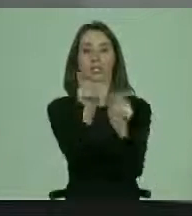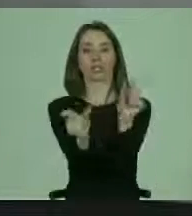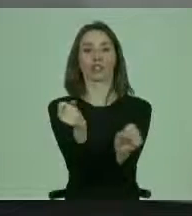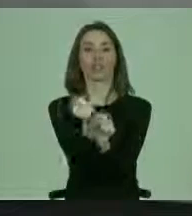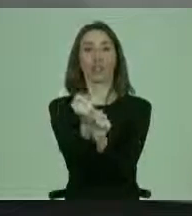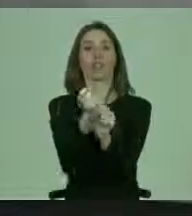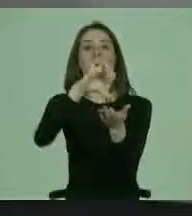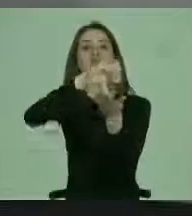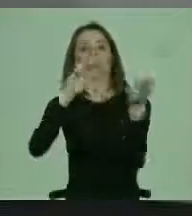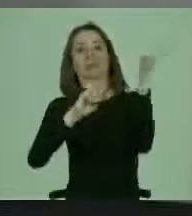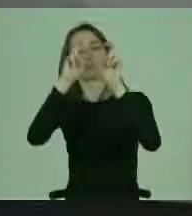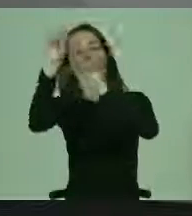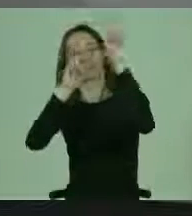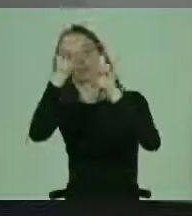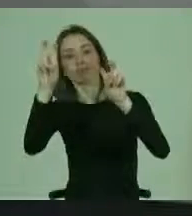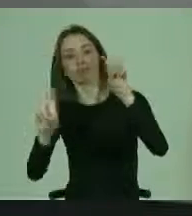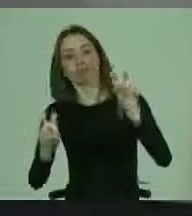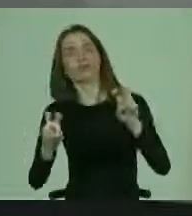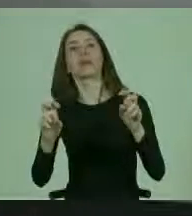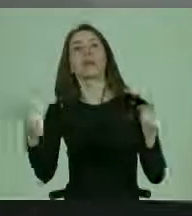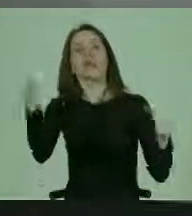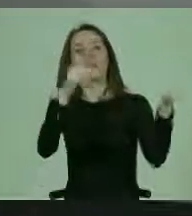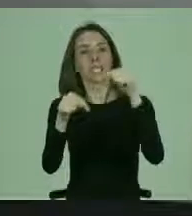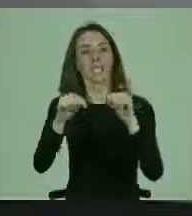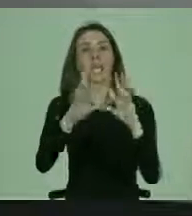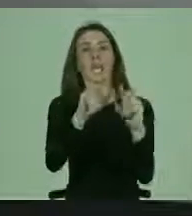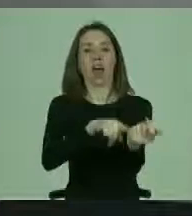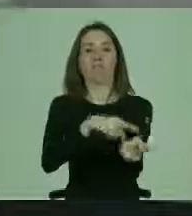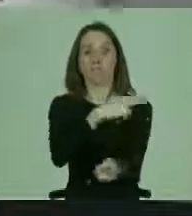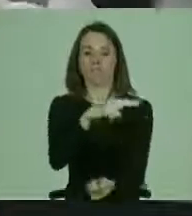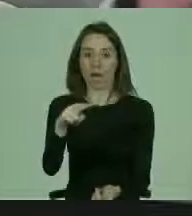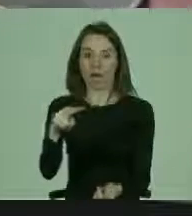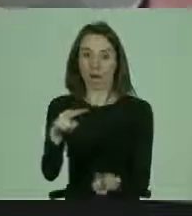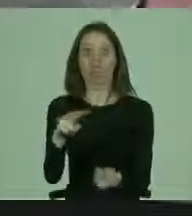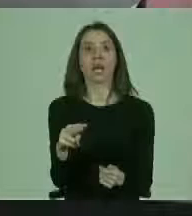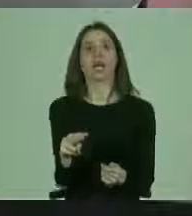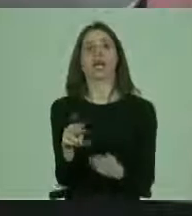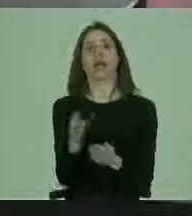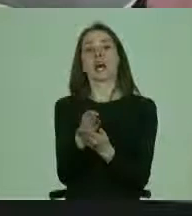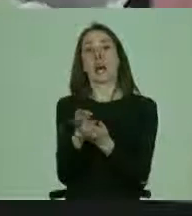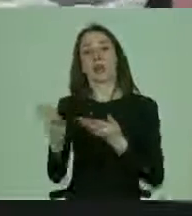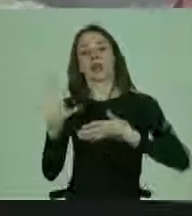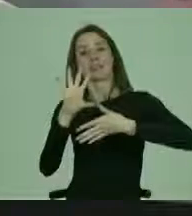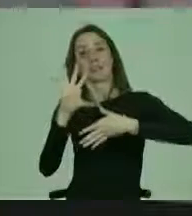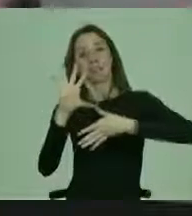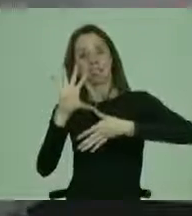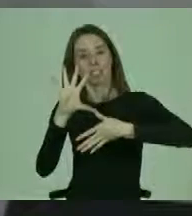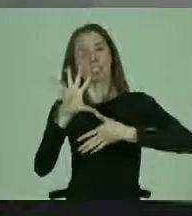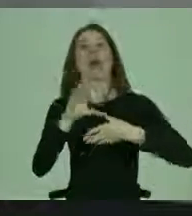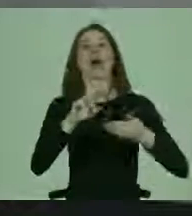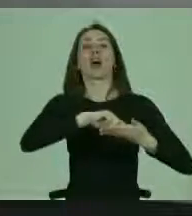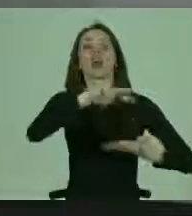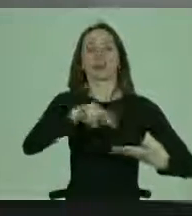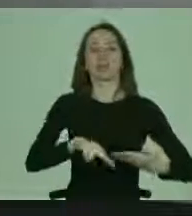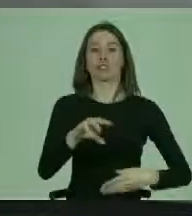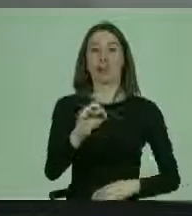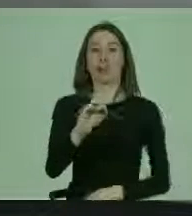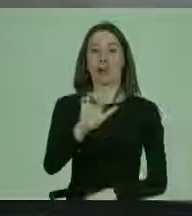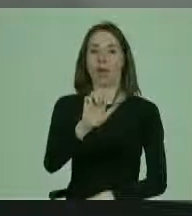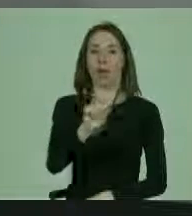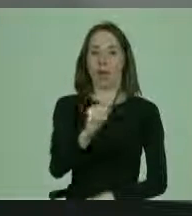Trabajadores Migratorios y su Familia. Todos estos, y descontando el plano regional, las convenciones de OEA también,